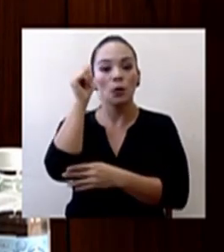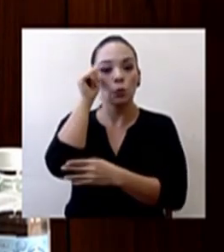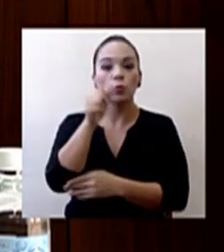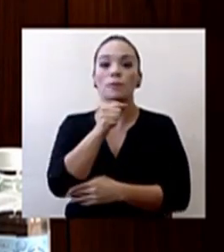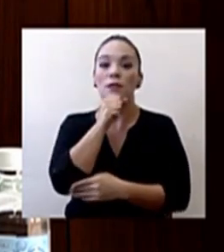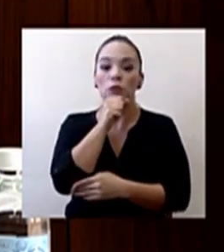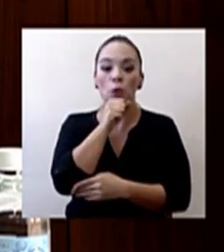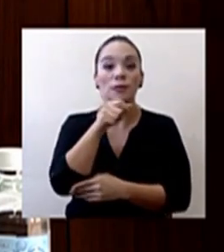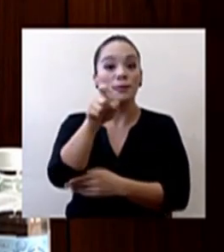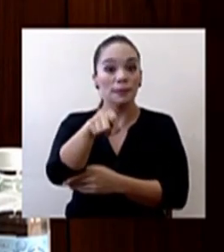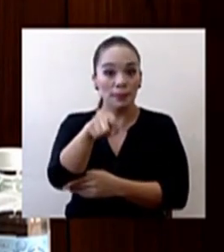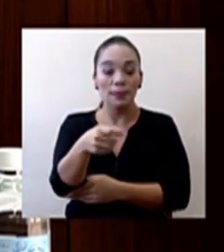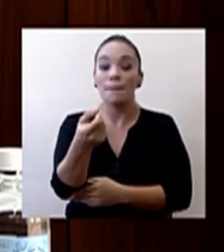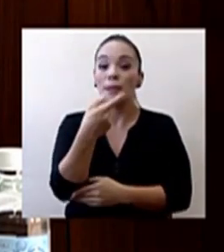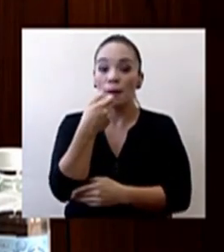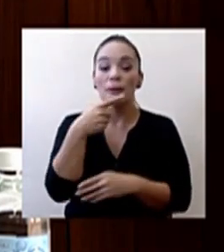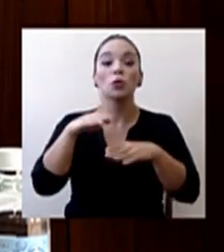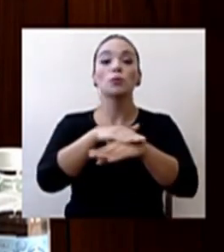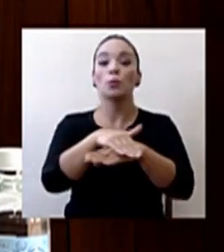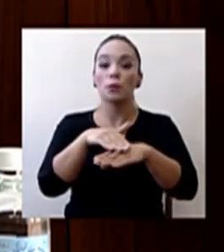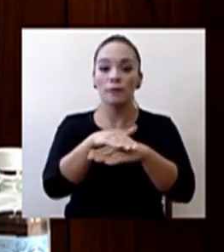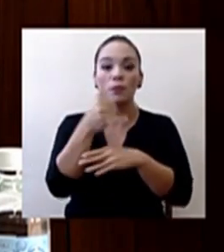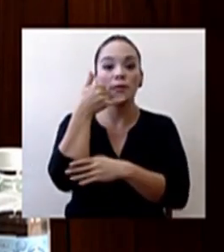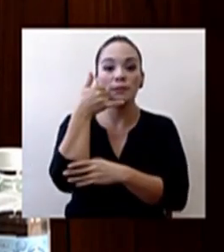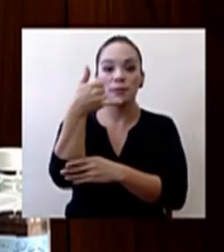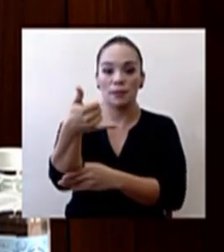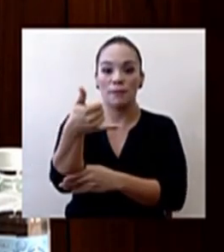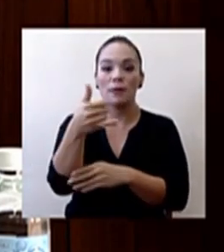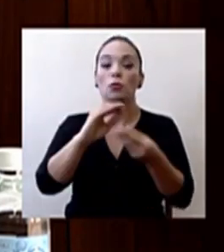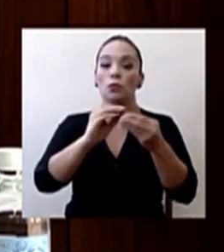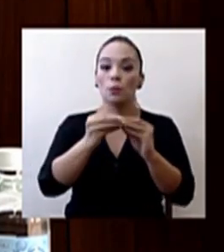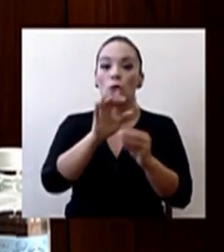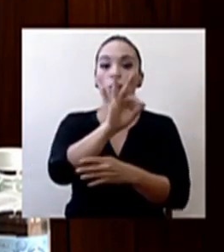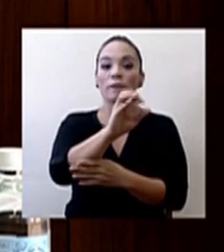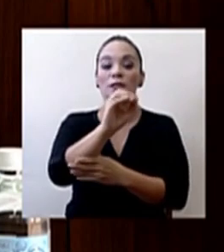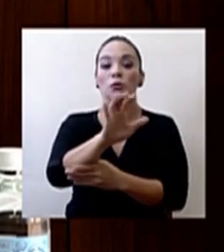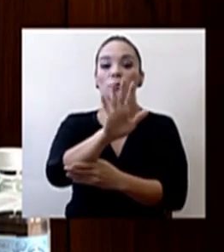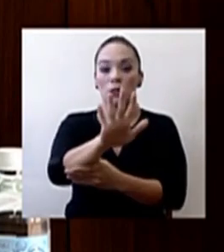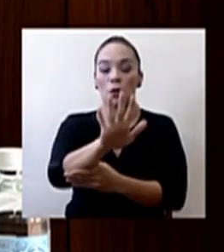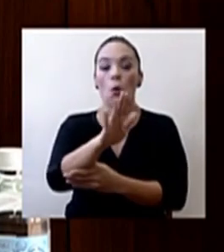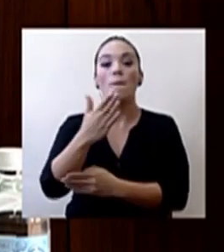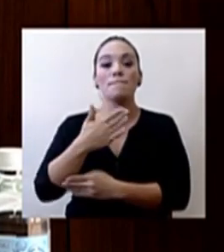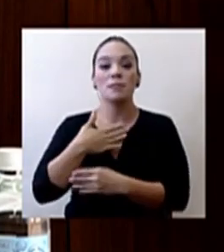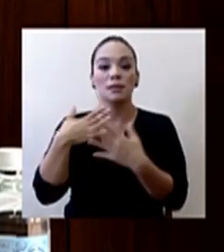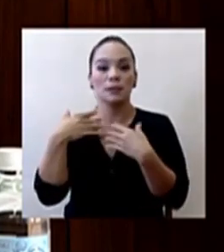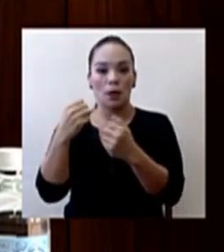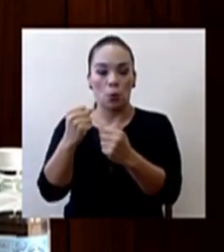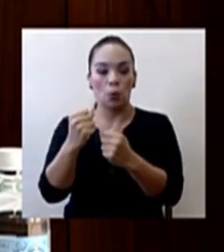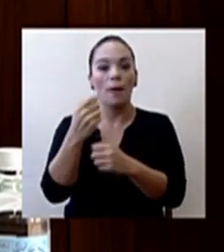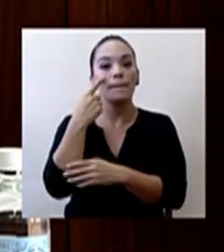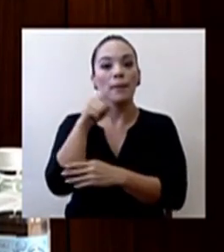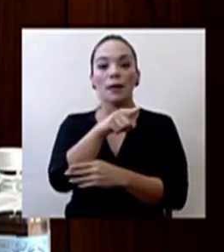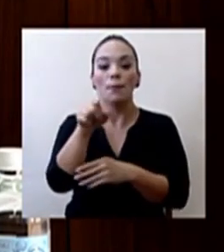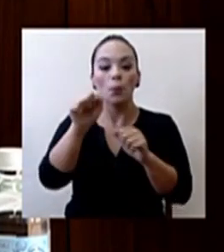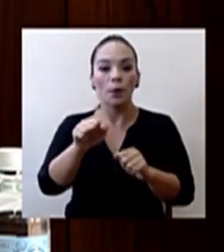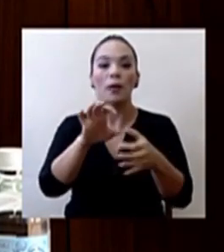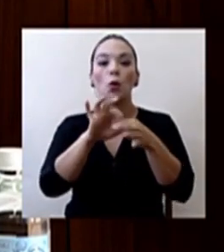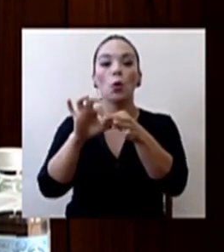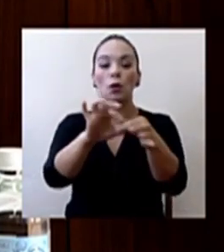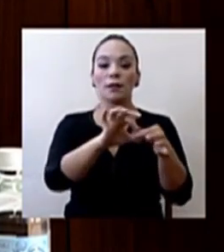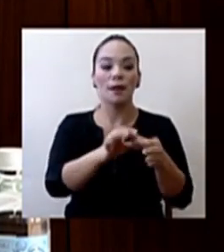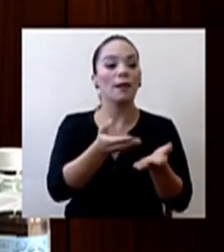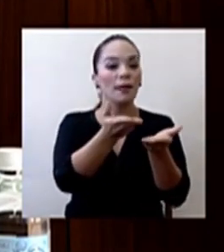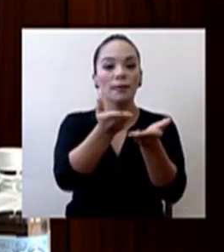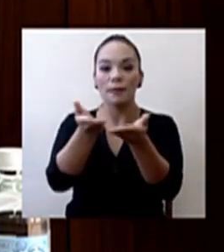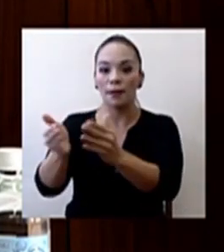medicamentos, por favor, llamen al número 905-MI-SALUD, para que pueda coordinar la entrega a